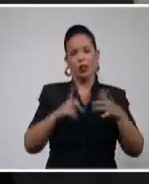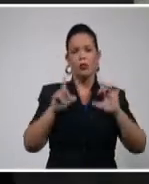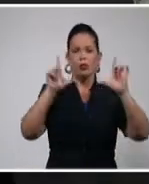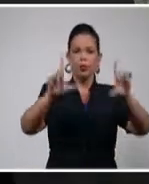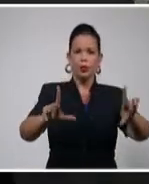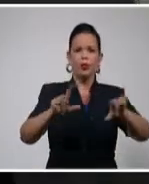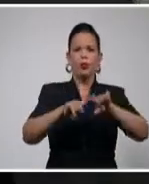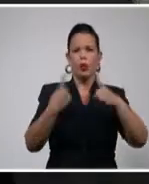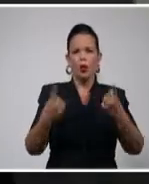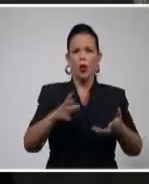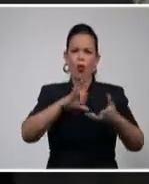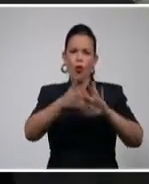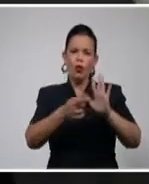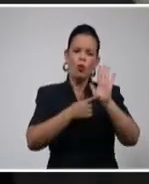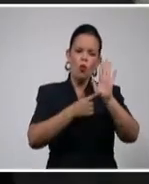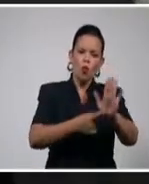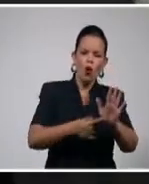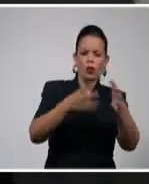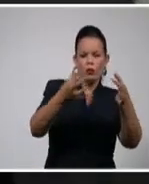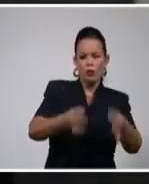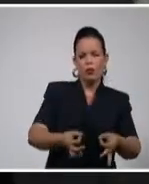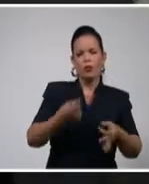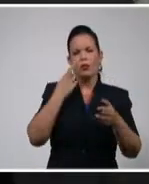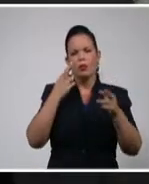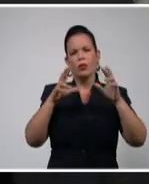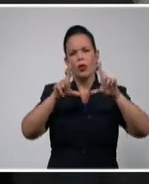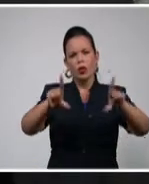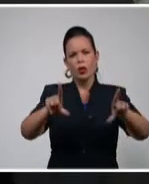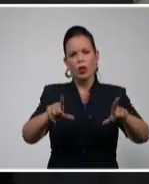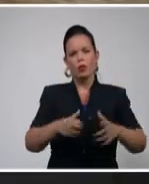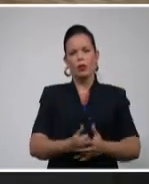una muestra más del reconocimiento y prestigio que ha alcanzado con su trabajo.